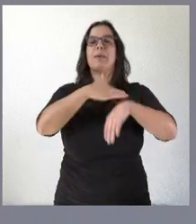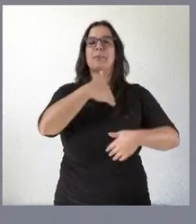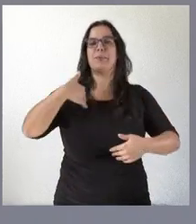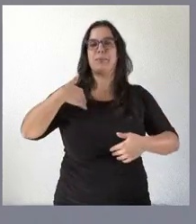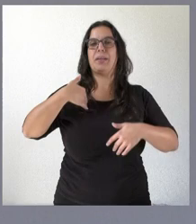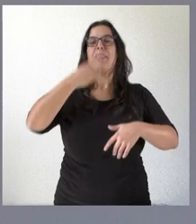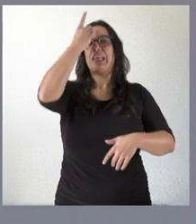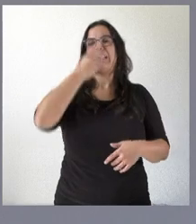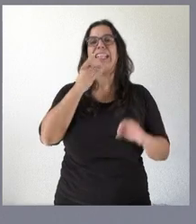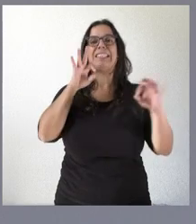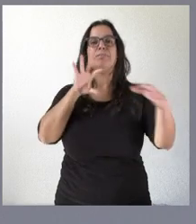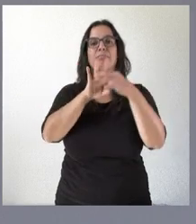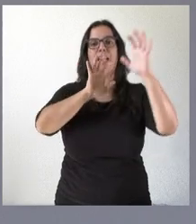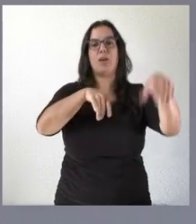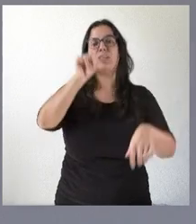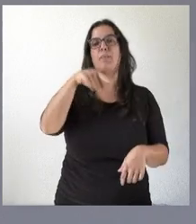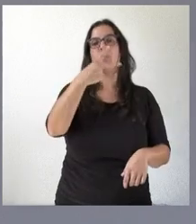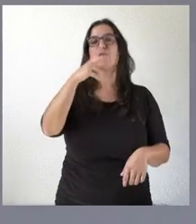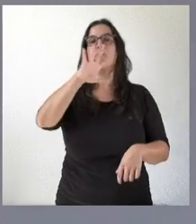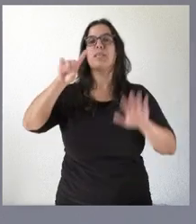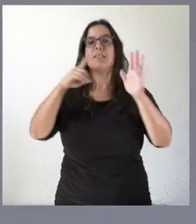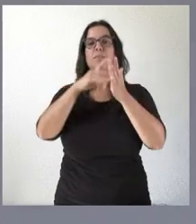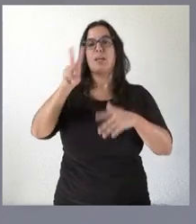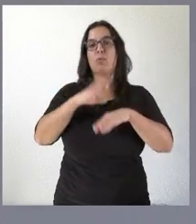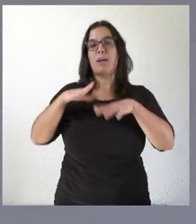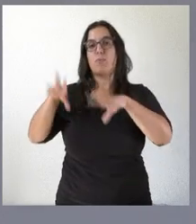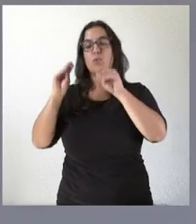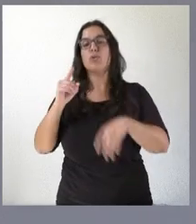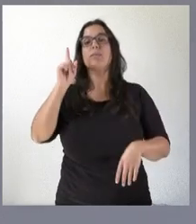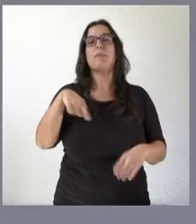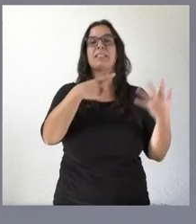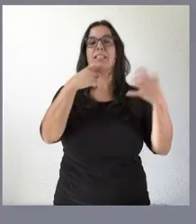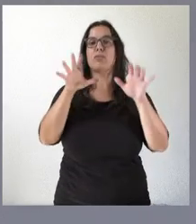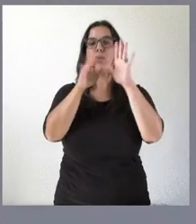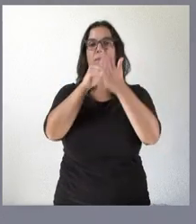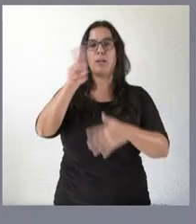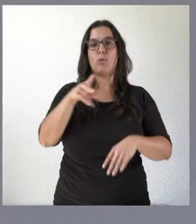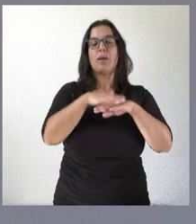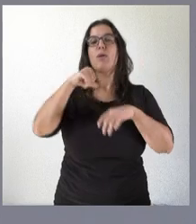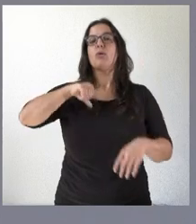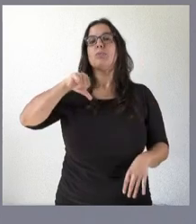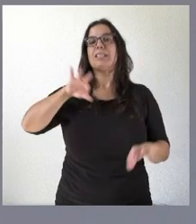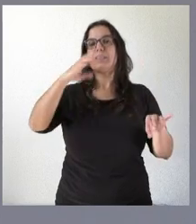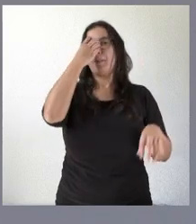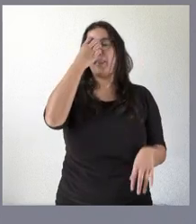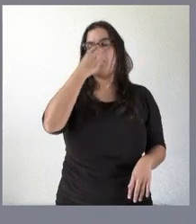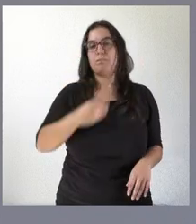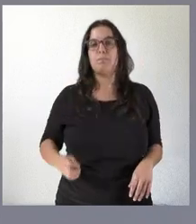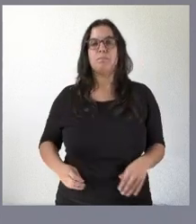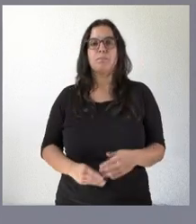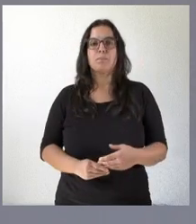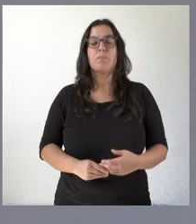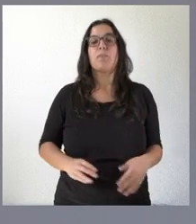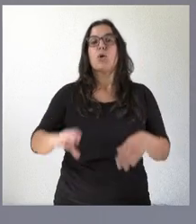asimismo, 256.000 euros para Burgos y 610.000 euros para el Hospital de Medina del Campo. La